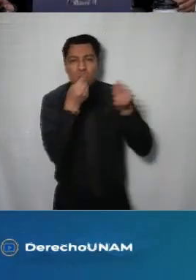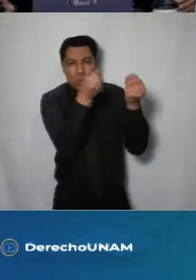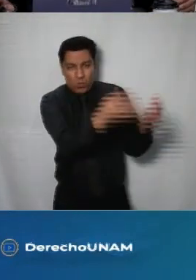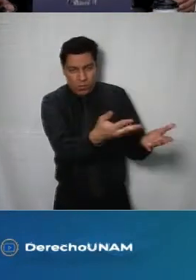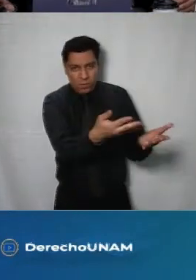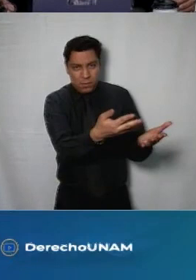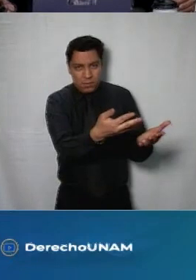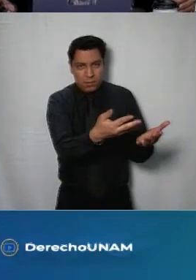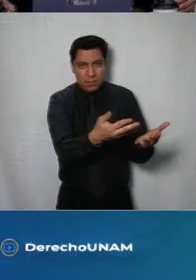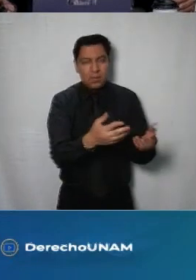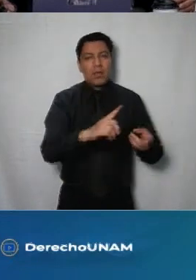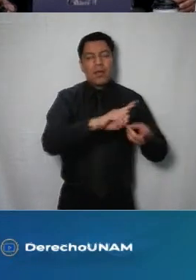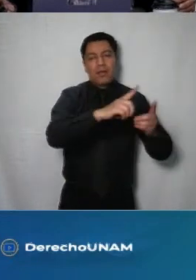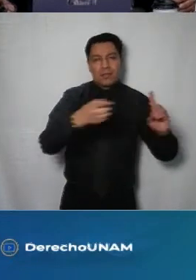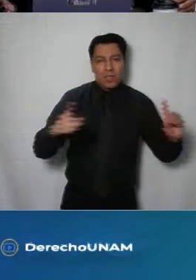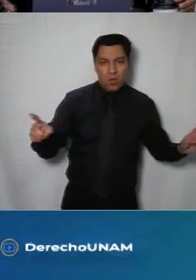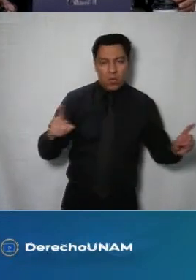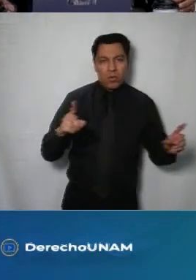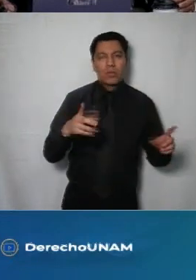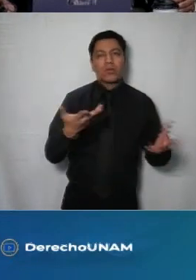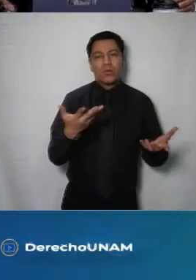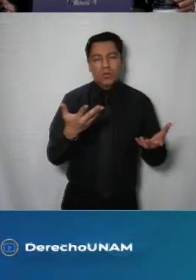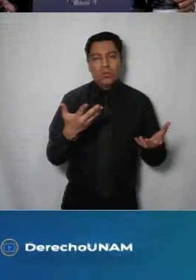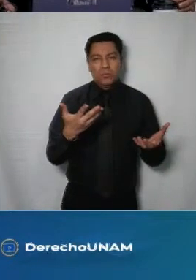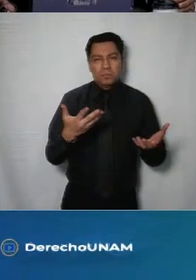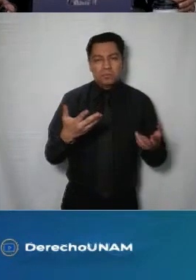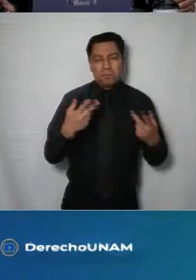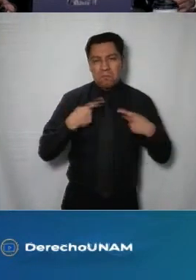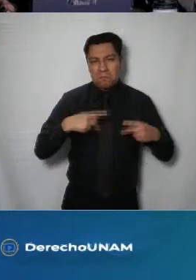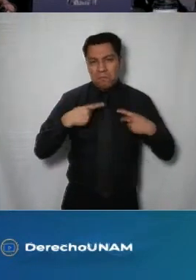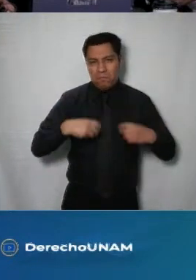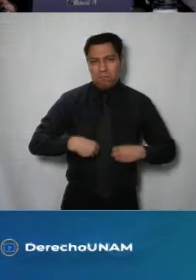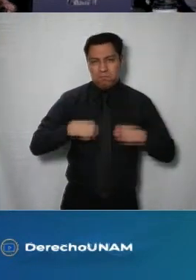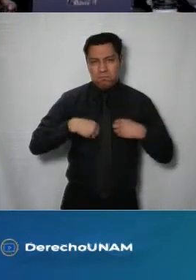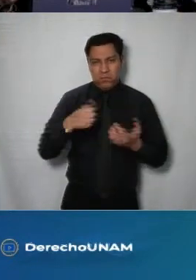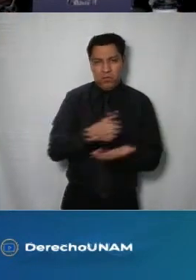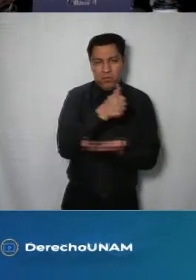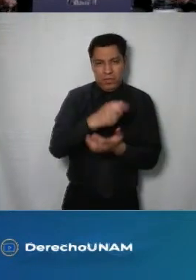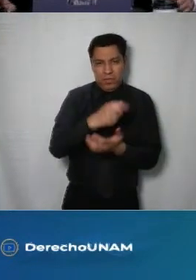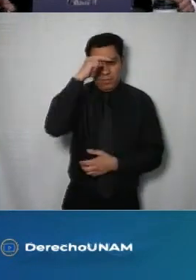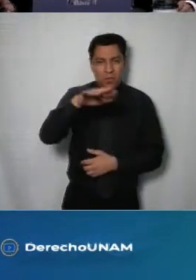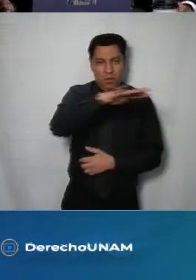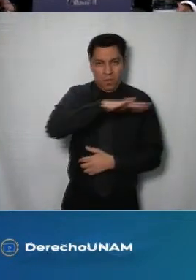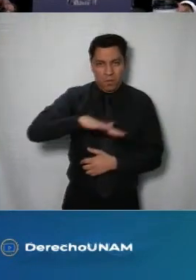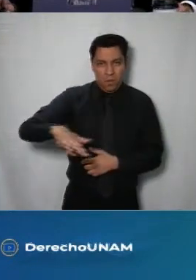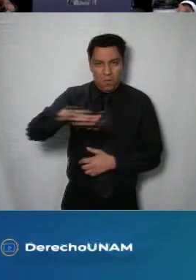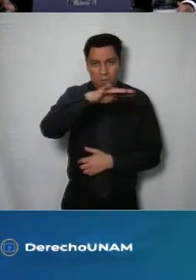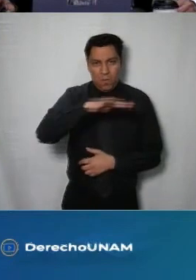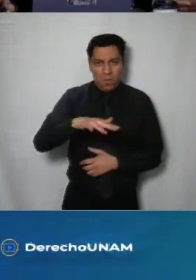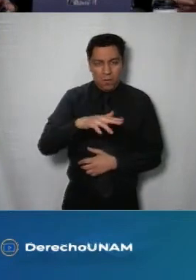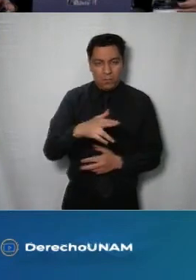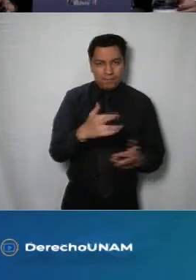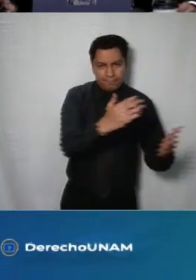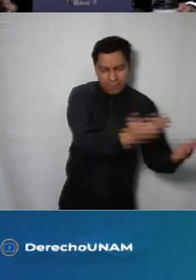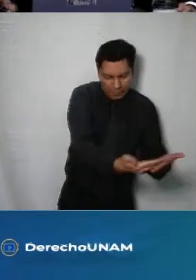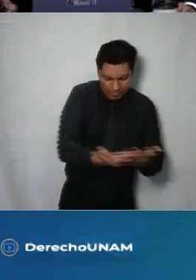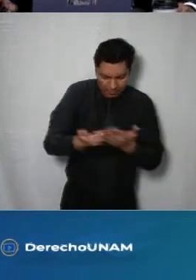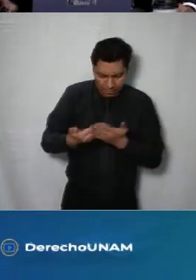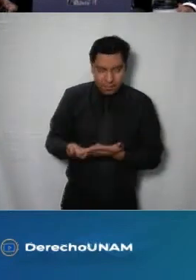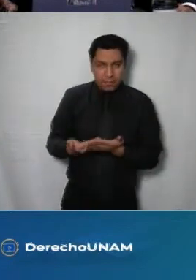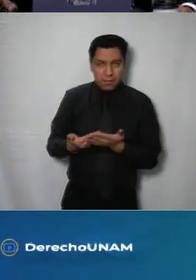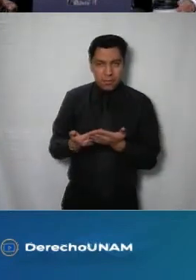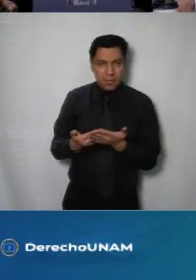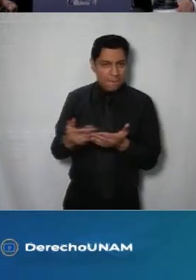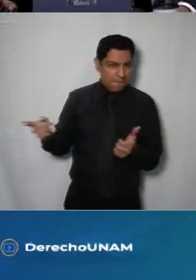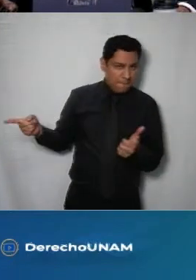de Secretaría del Medio Ambiente y la Secretaría de Desarrollo Urbano al llevar a cabo justamente el estudio en el recurso de revisión